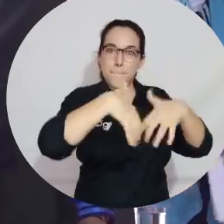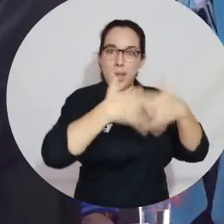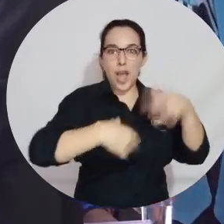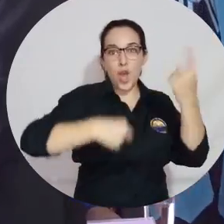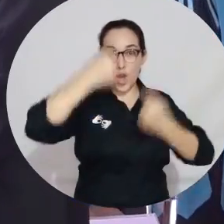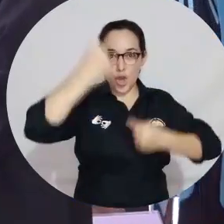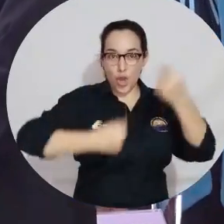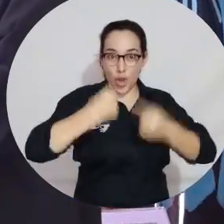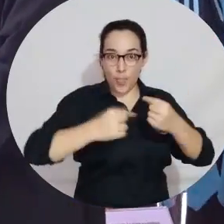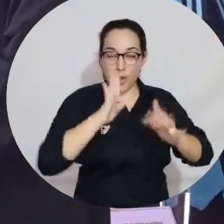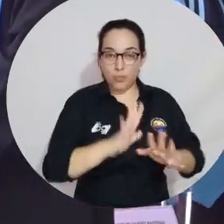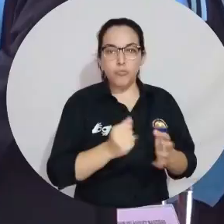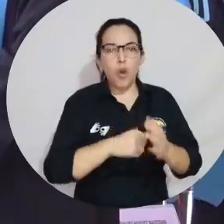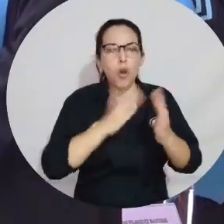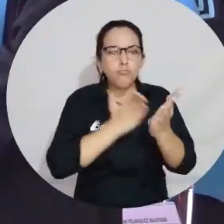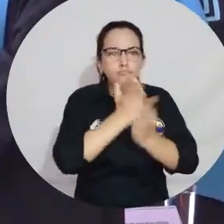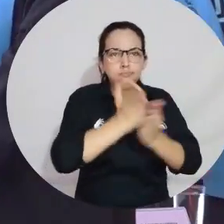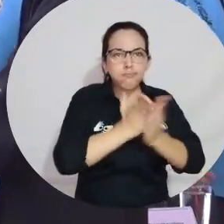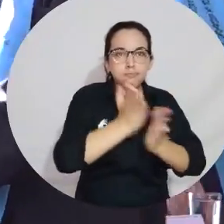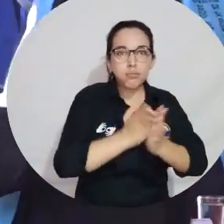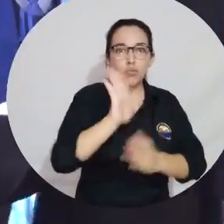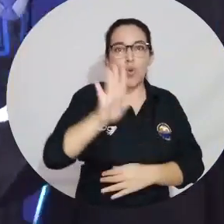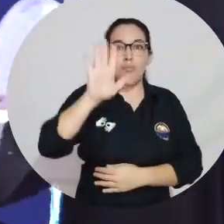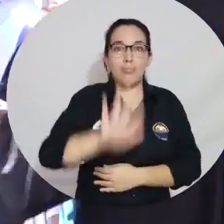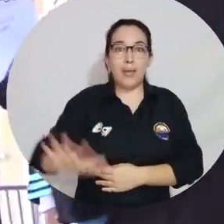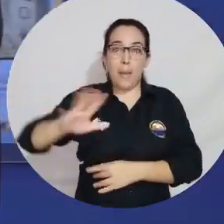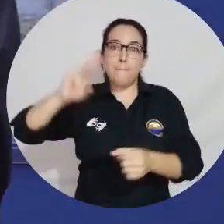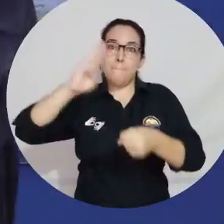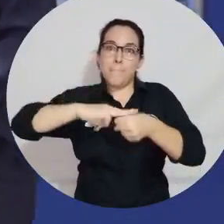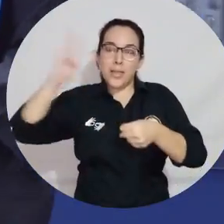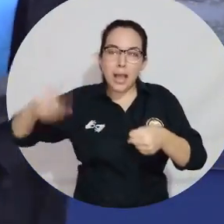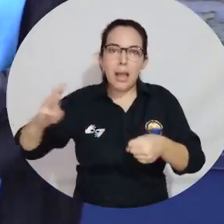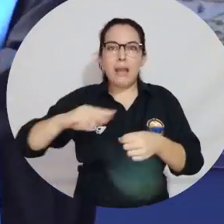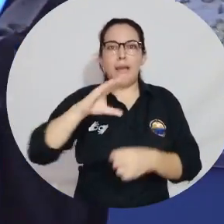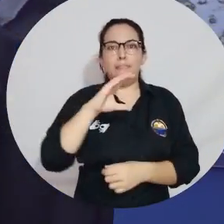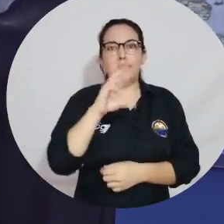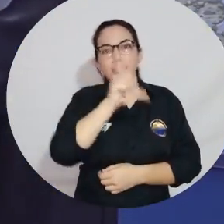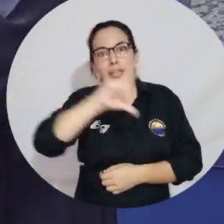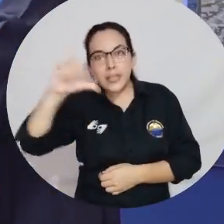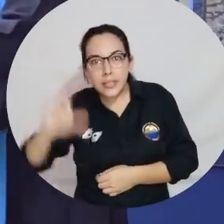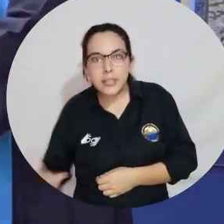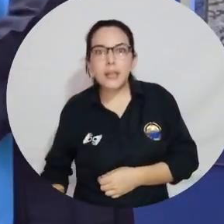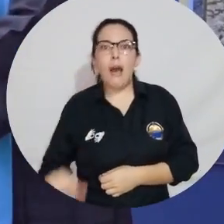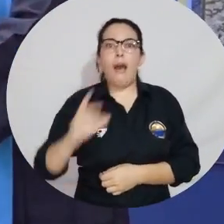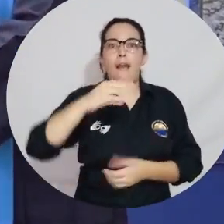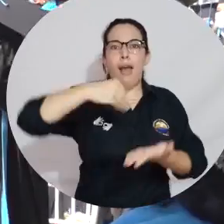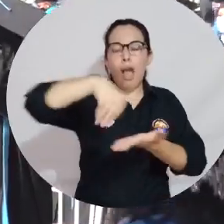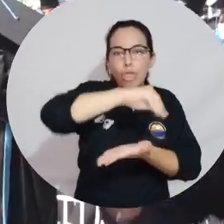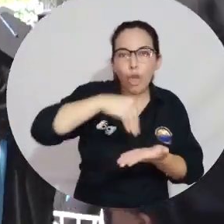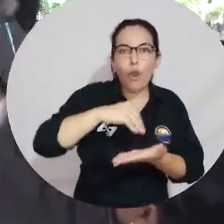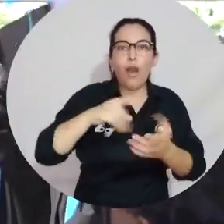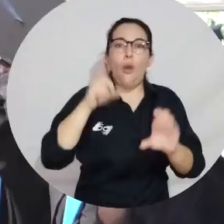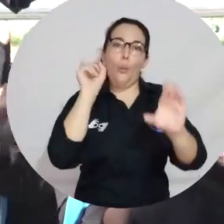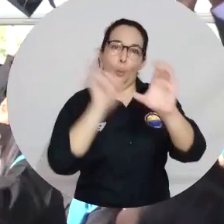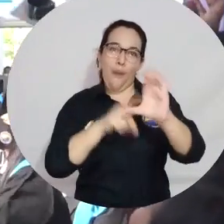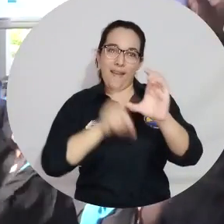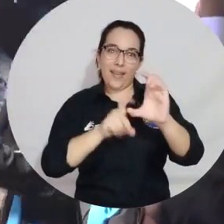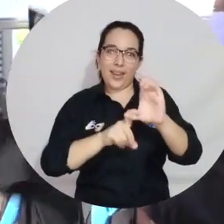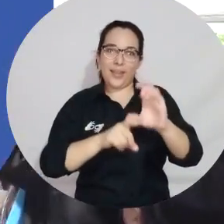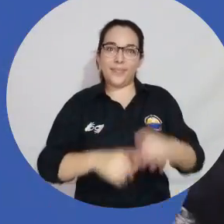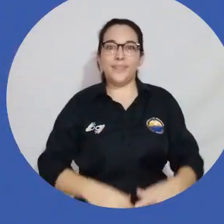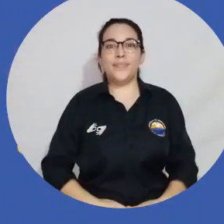Empresariales y Económicas, tras cursar sus carreras desde los departamentos de Magdalena, Cesar, Córdoba, Putumayo, Antioquia y La Guajira.